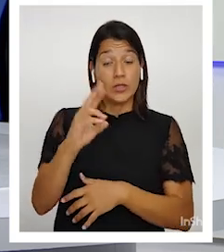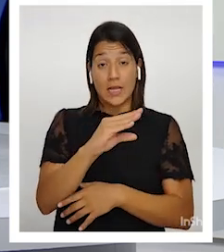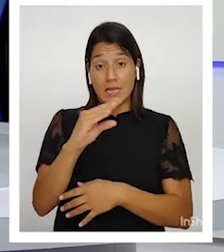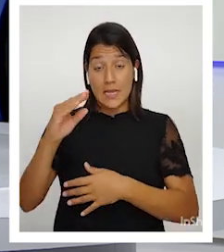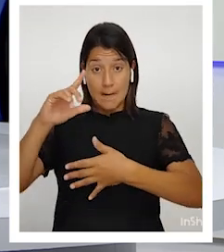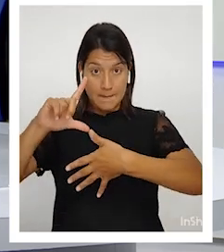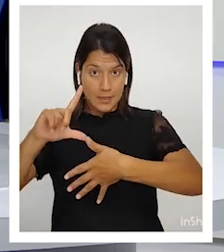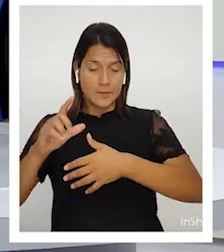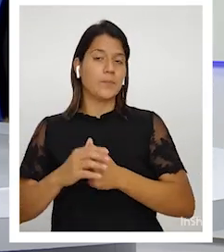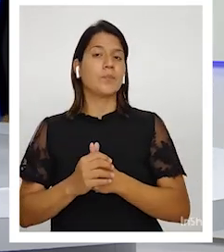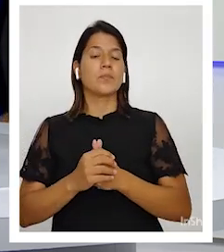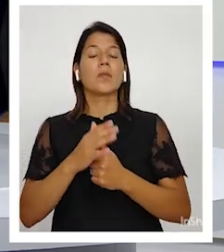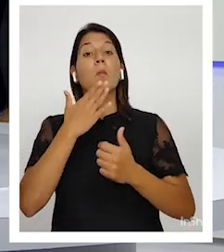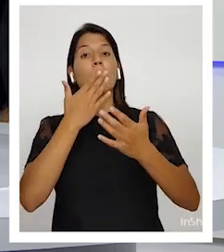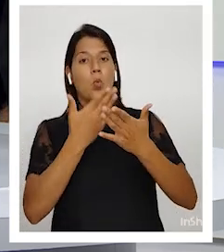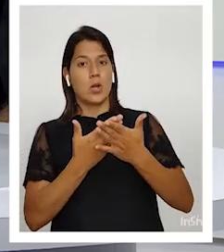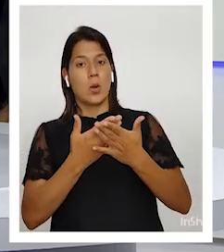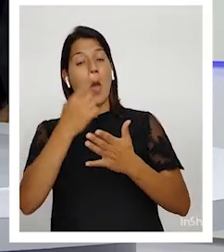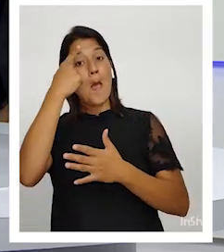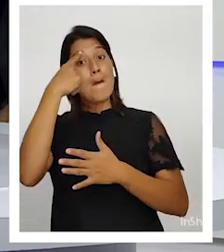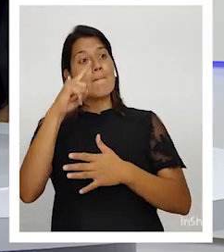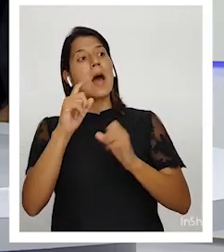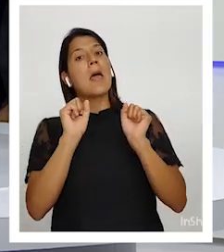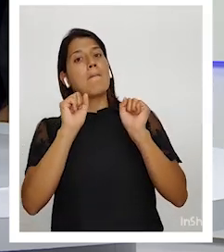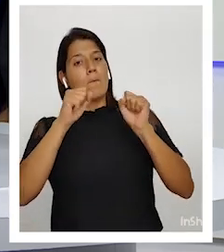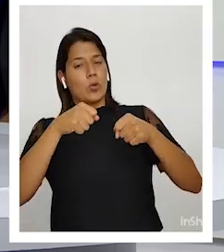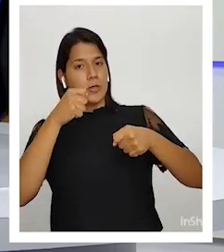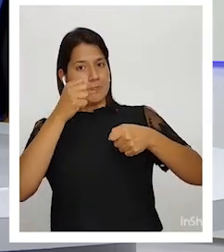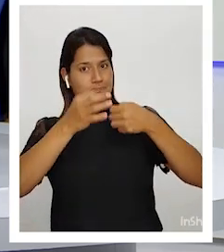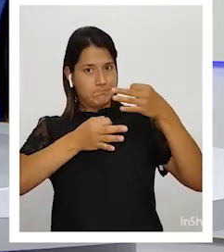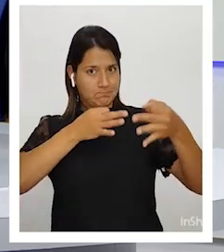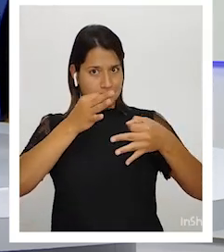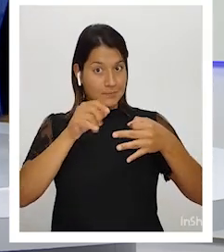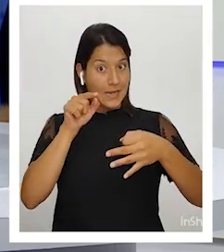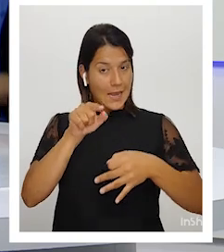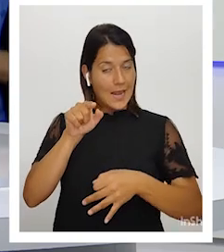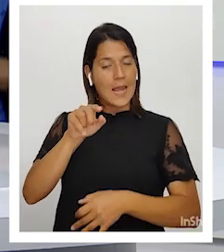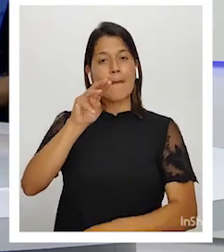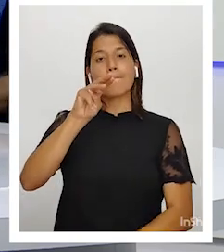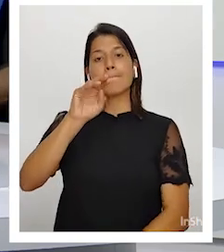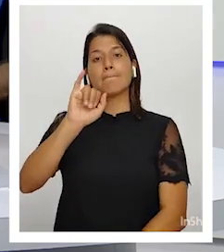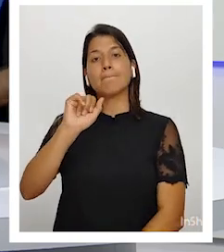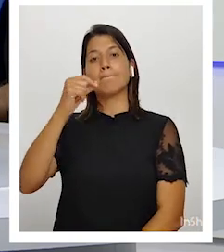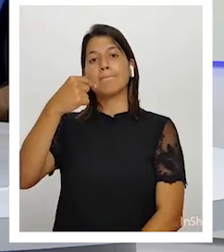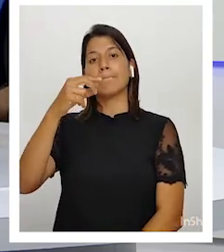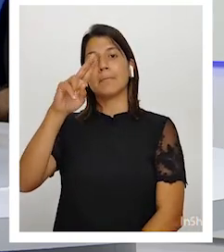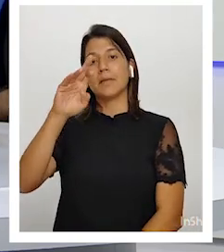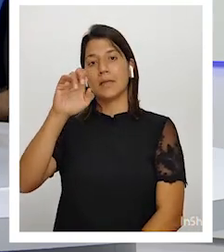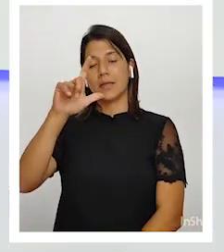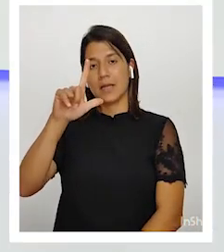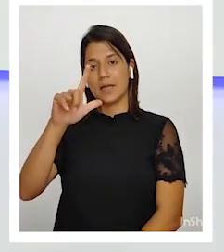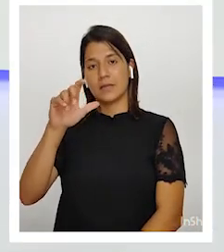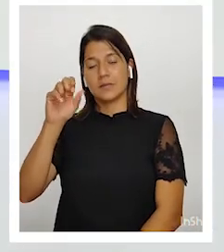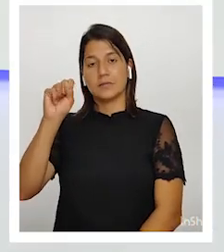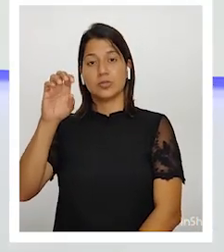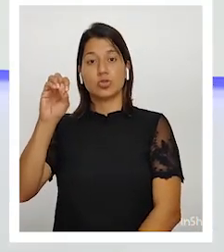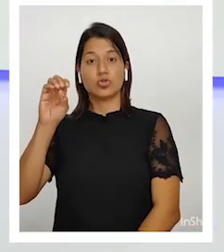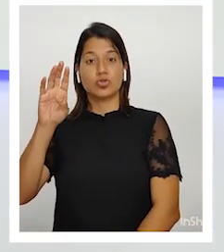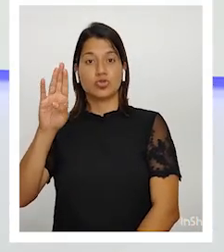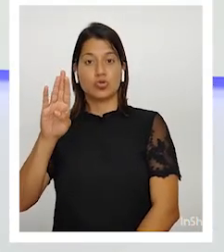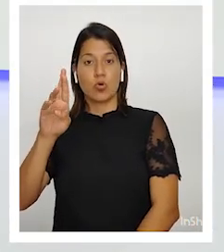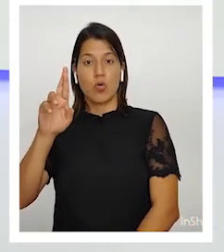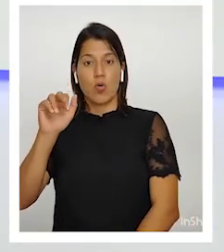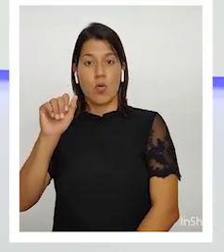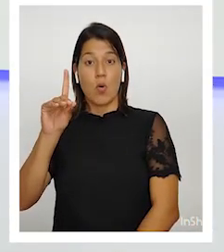Bueno, para ponerlos en autos, don Miguel Sobrado trabajó muchos años